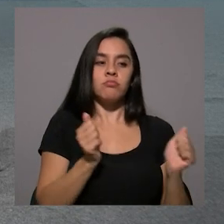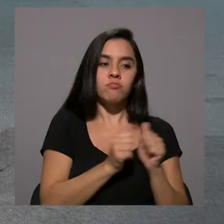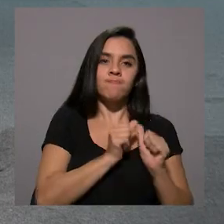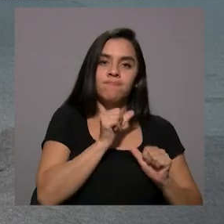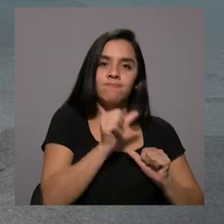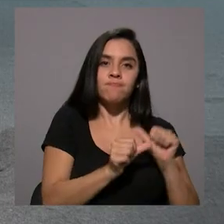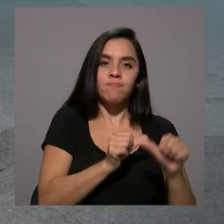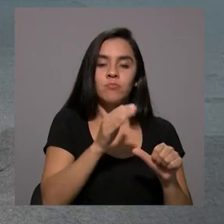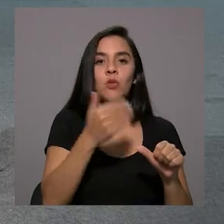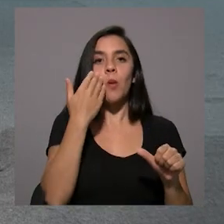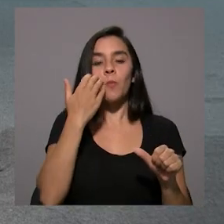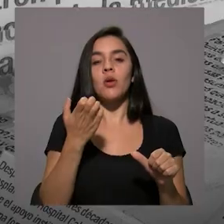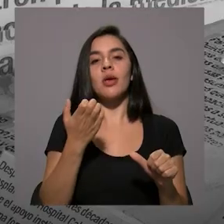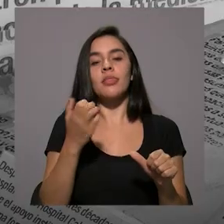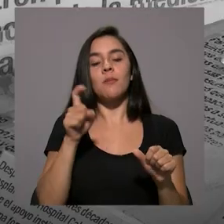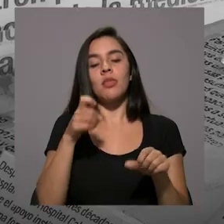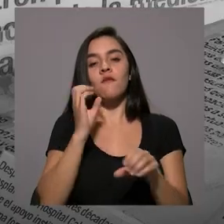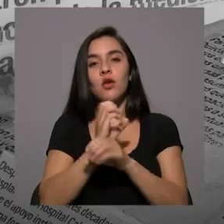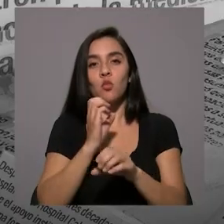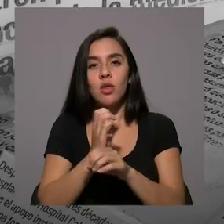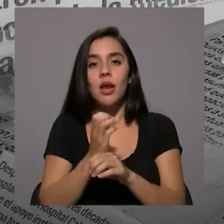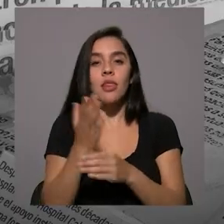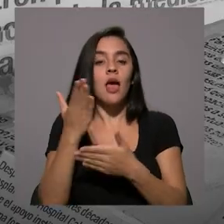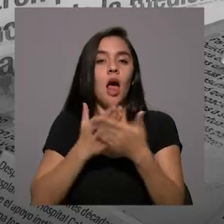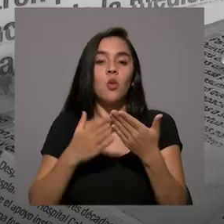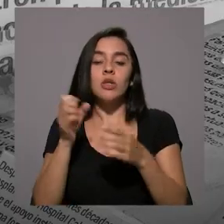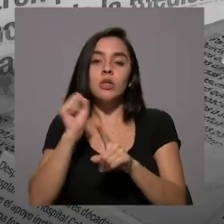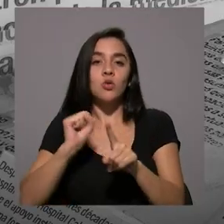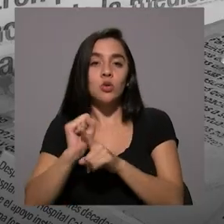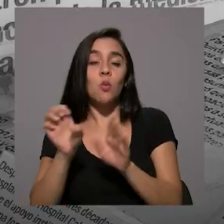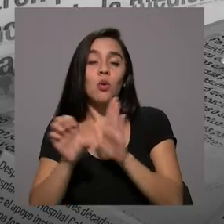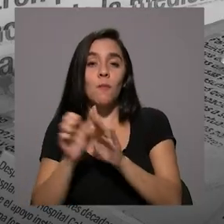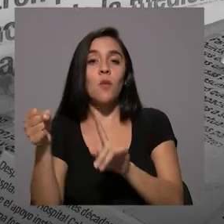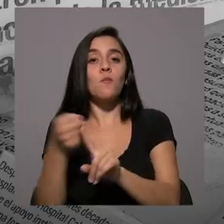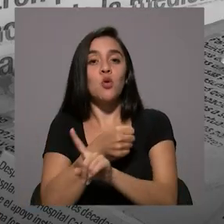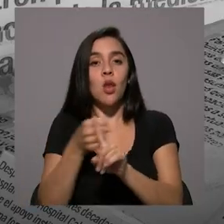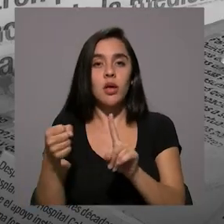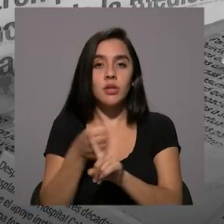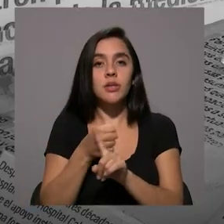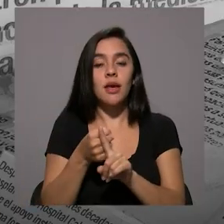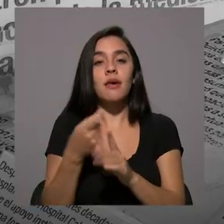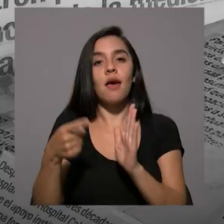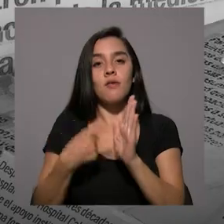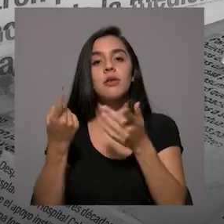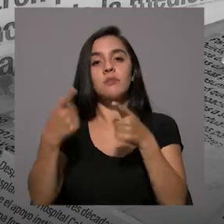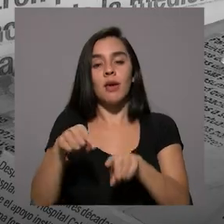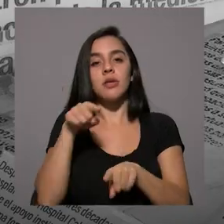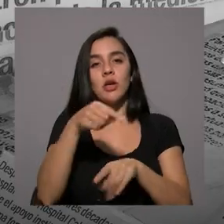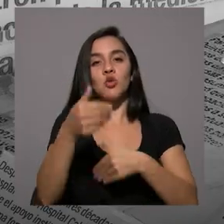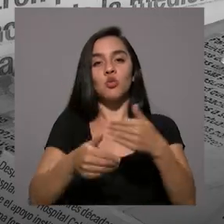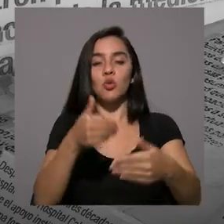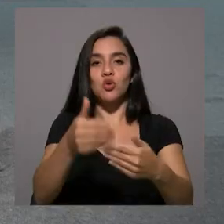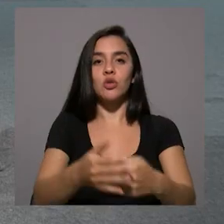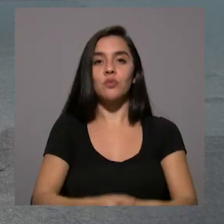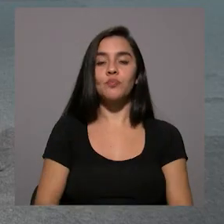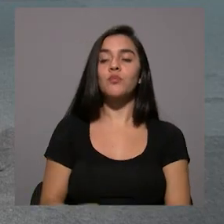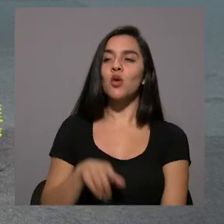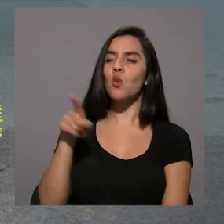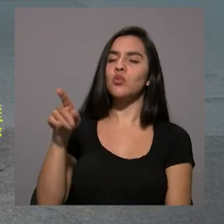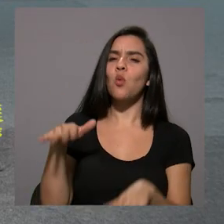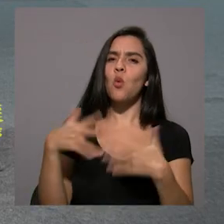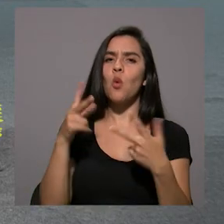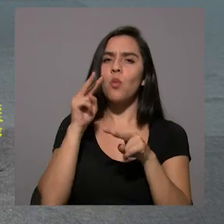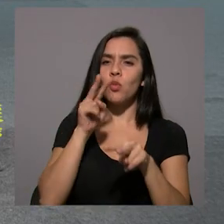a cualquier persona de la política, como la violencia, por ejemplo, que revisten a veces estos procesos. ¿Cómo ustedes